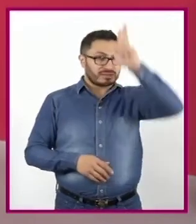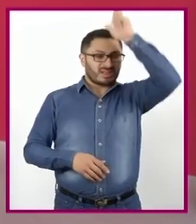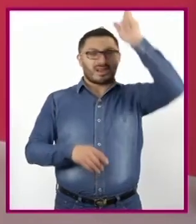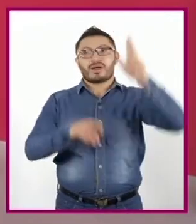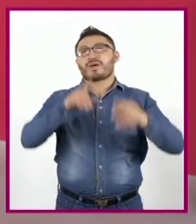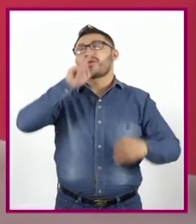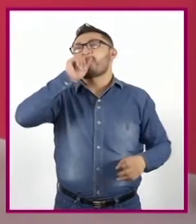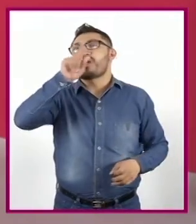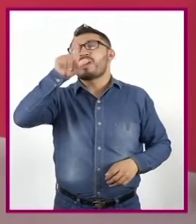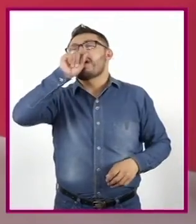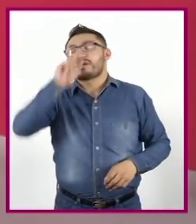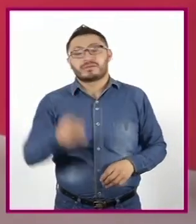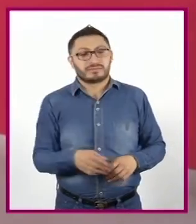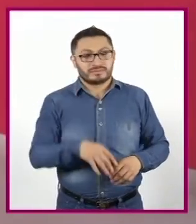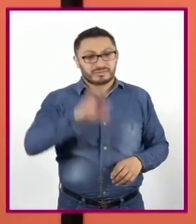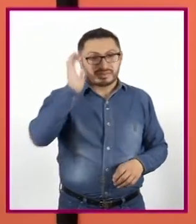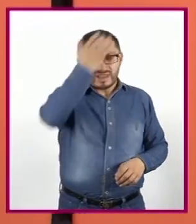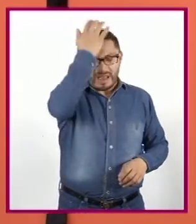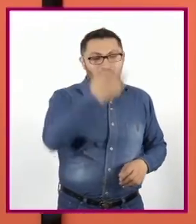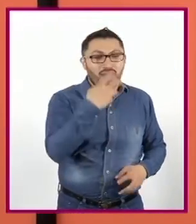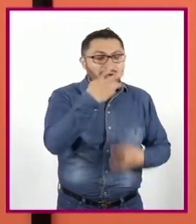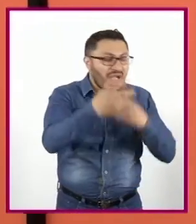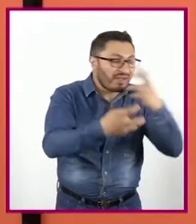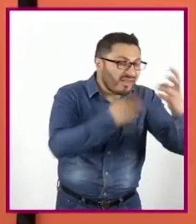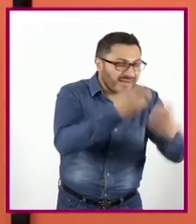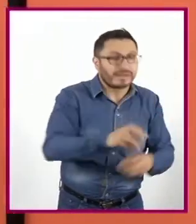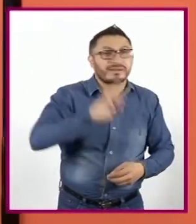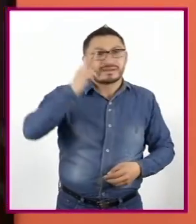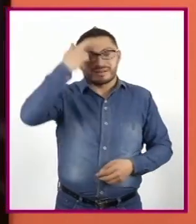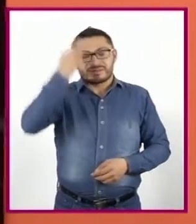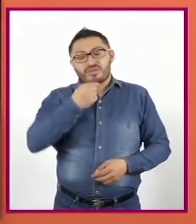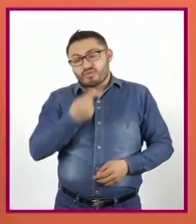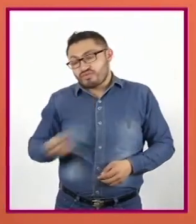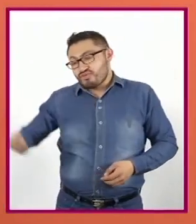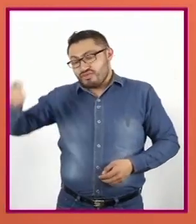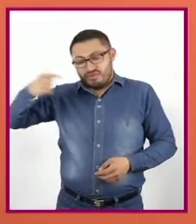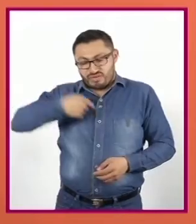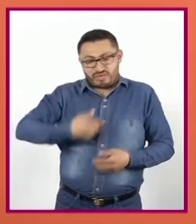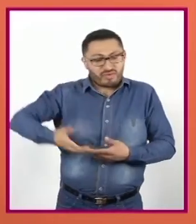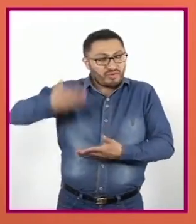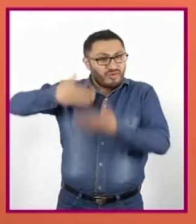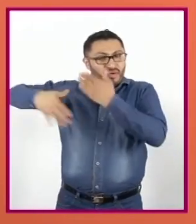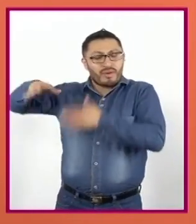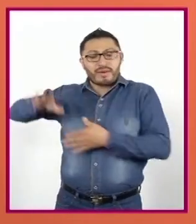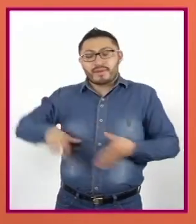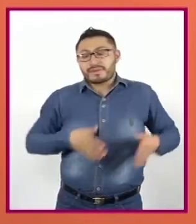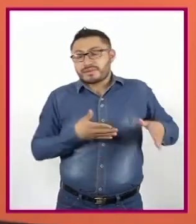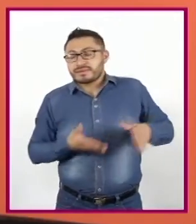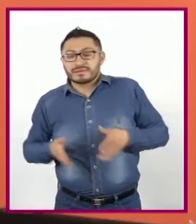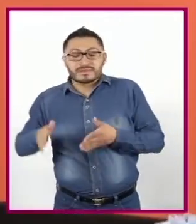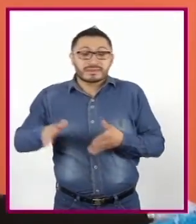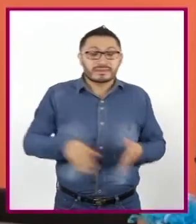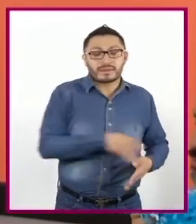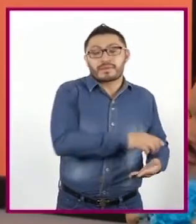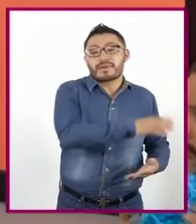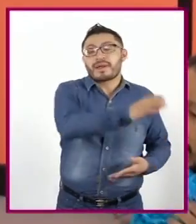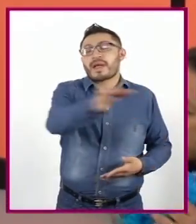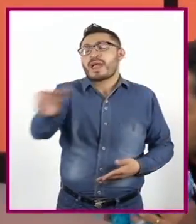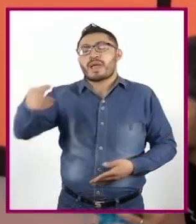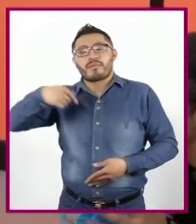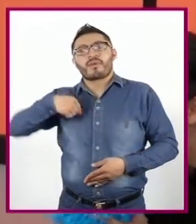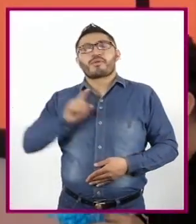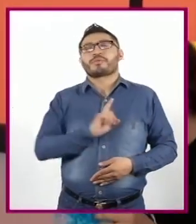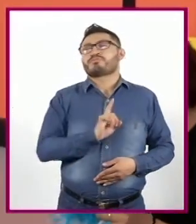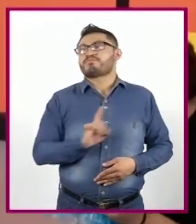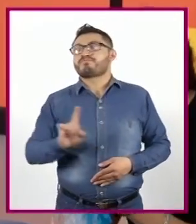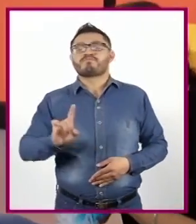Me recuerda A mi infancia Cuando caminaba Por el campo Y no muy lejos Podía recorrer